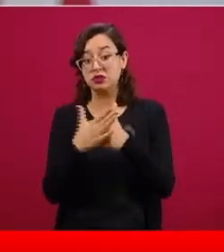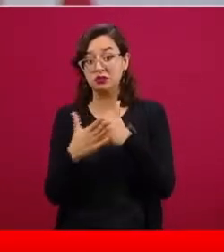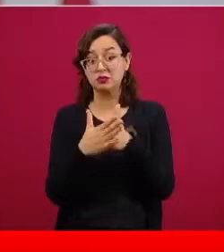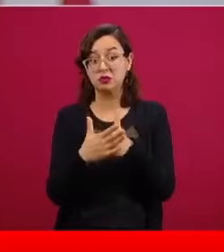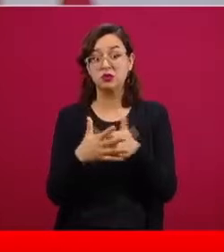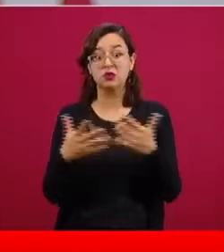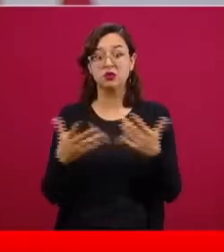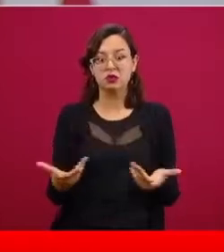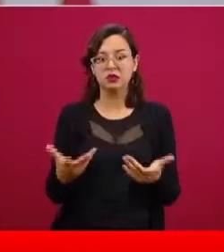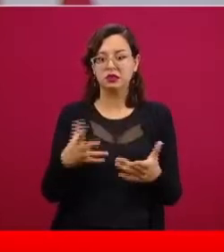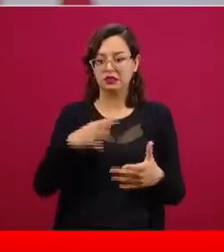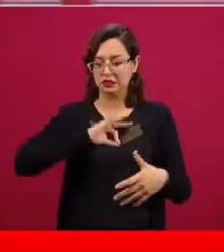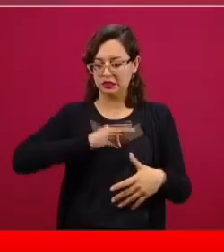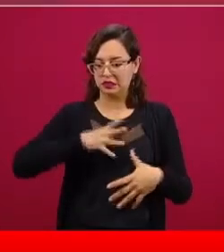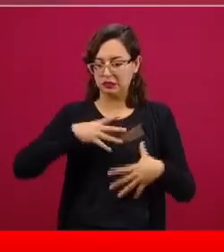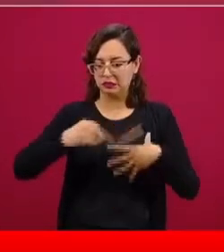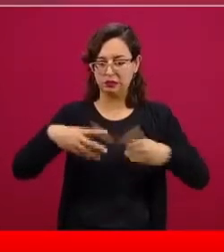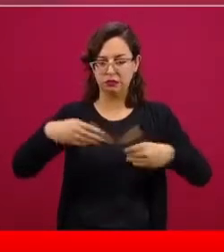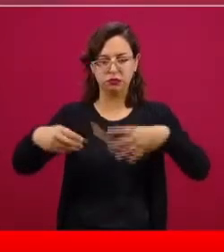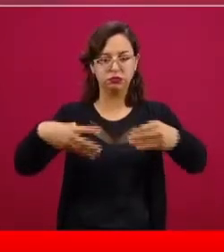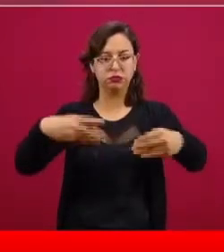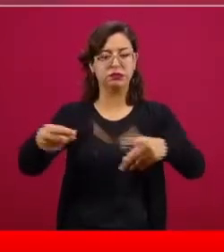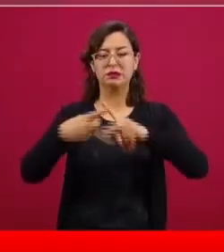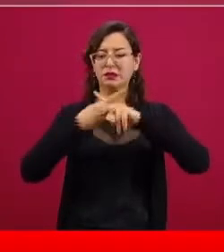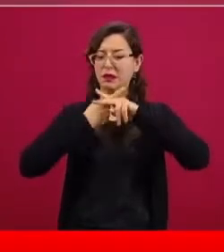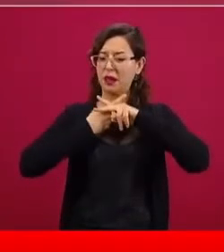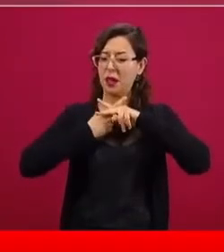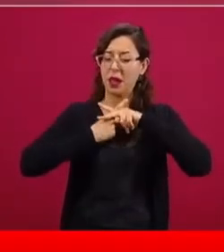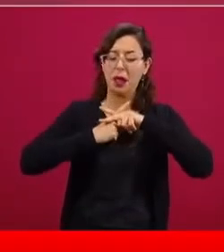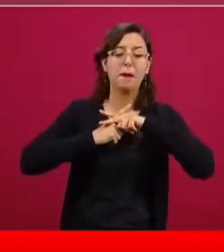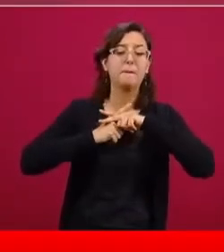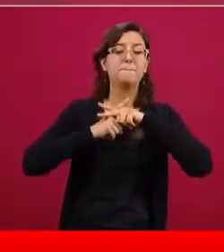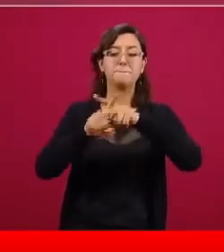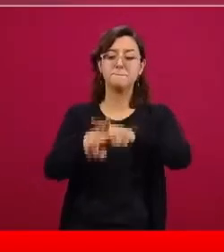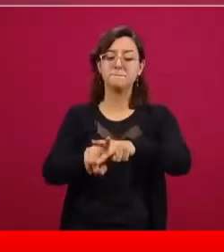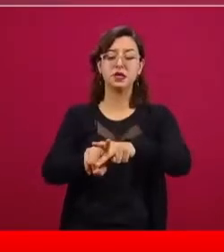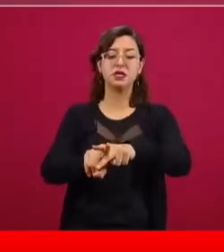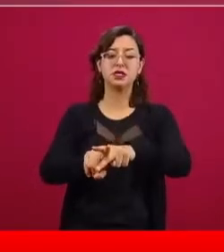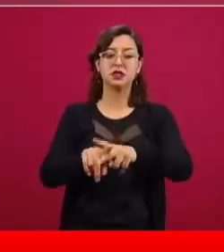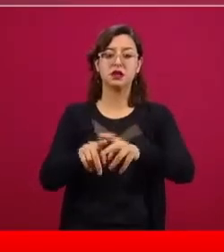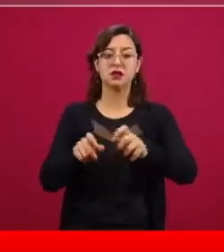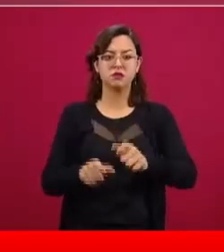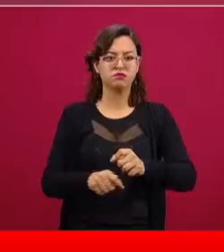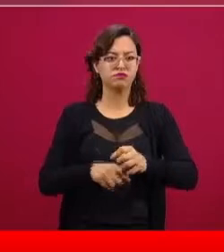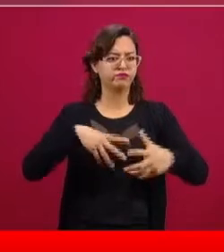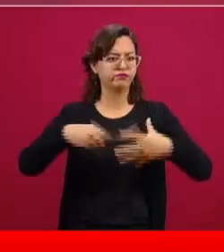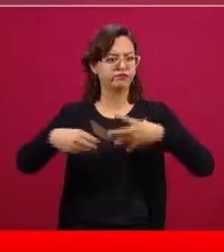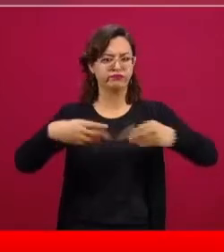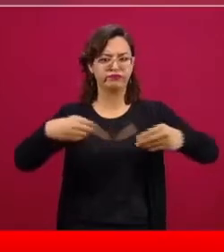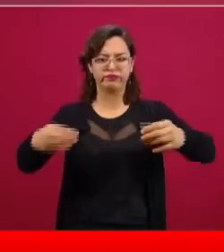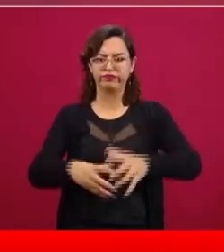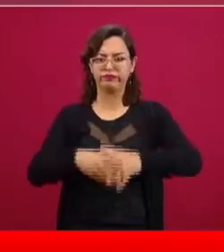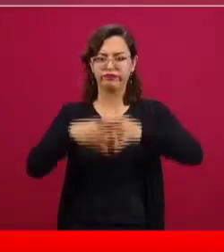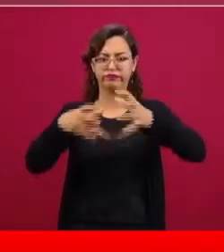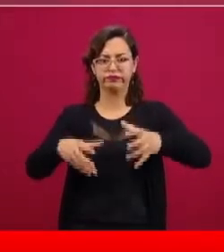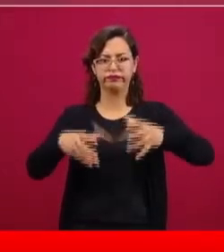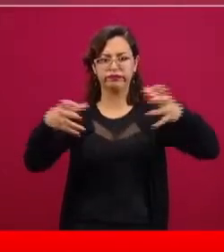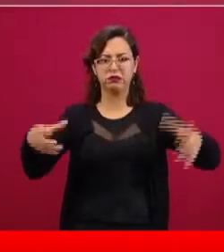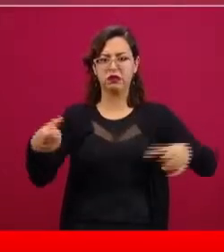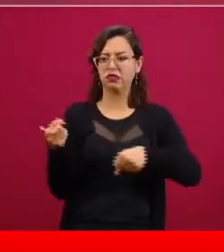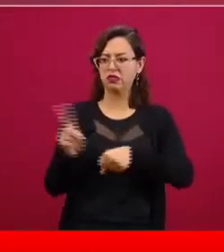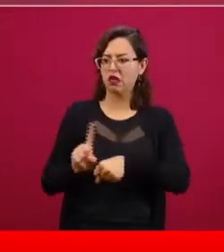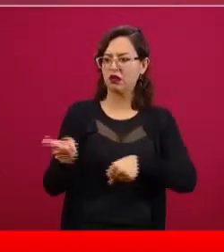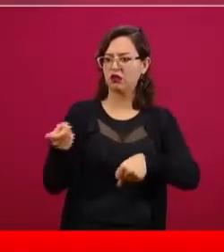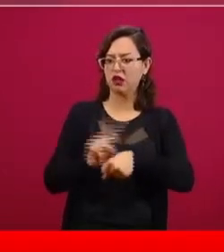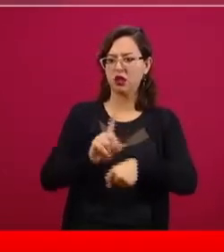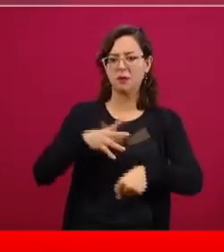ahora cuando estamos en un momento de gran aumento diario en el número de casos,